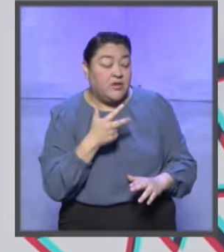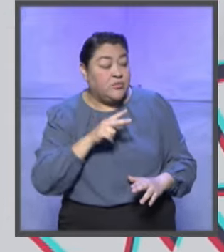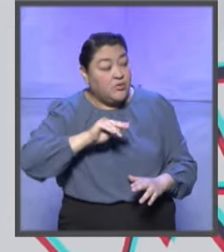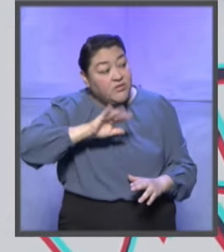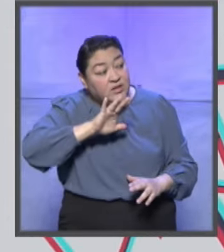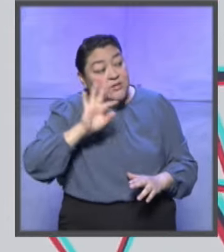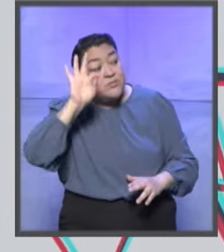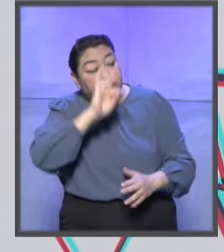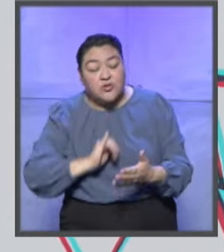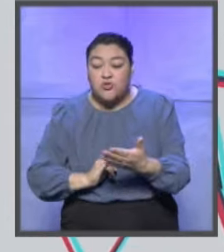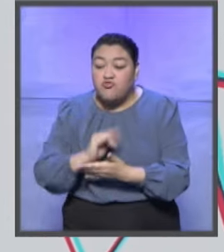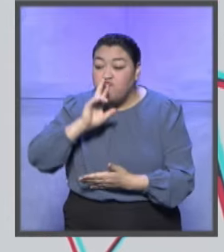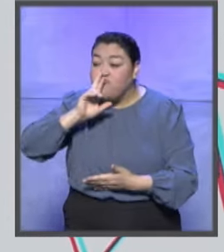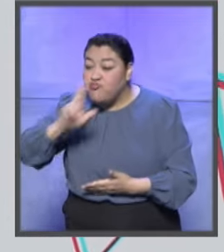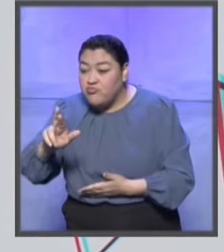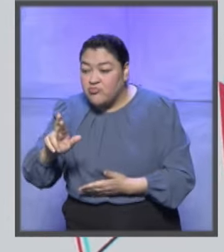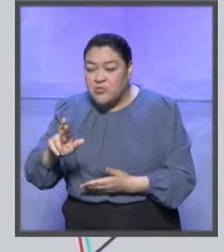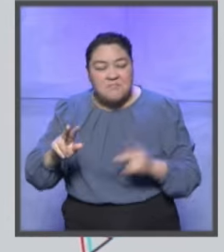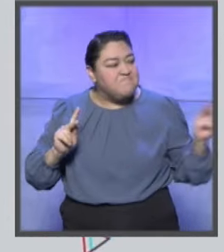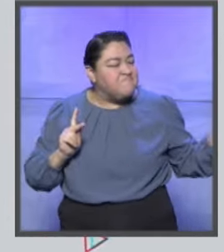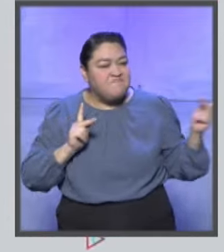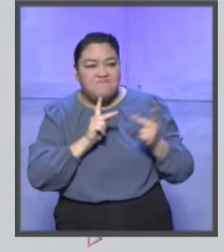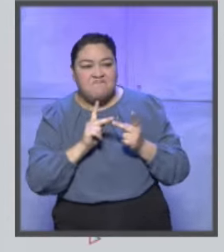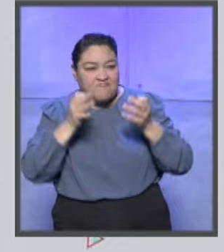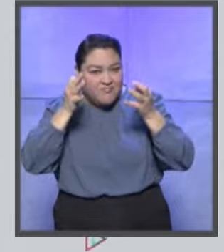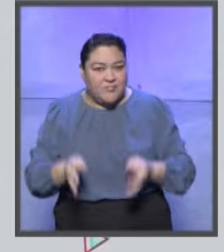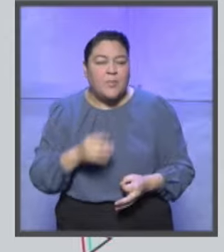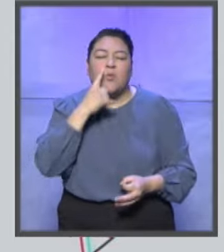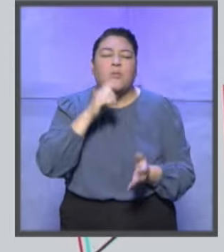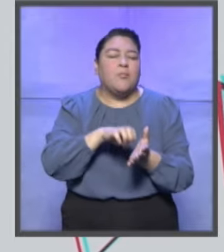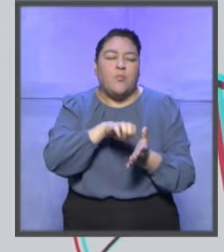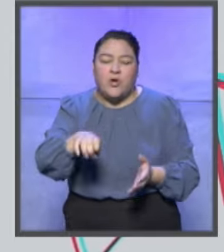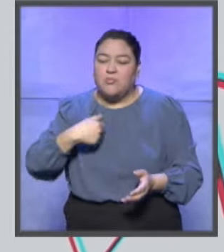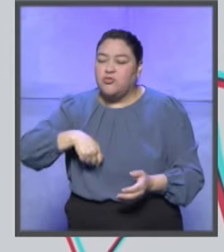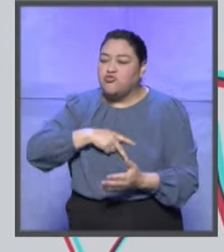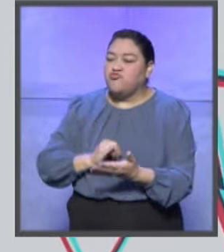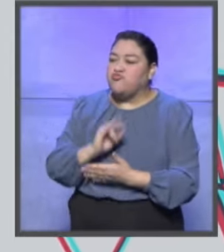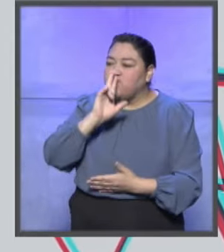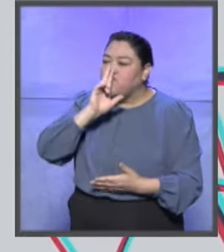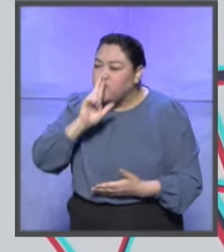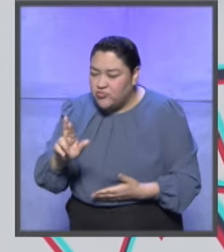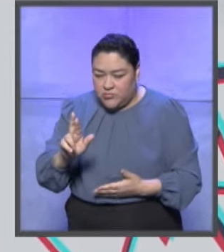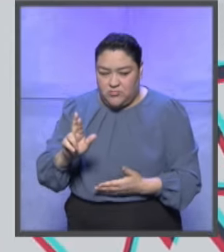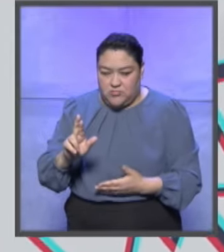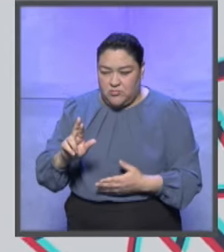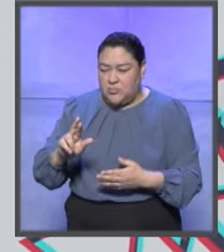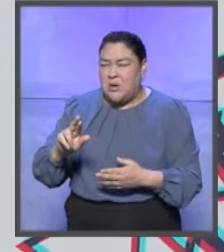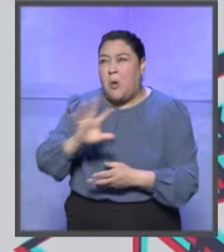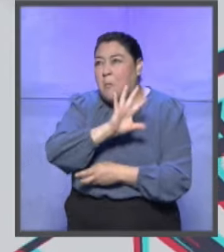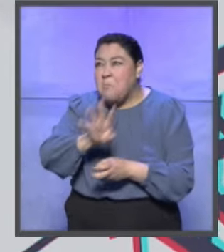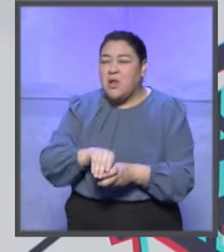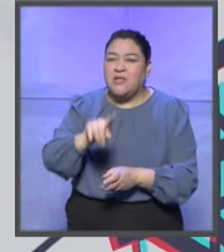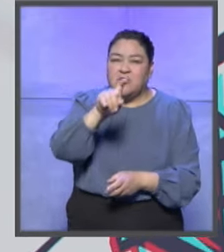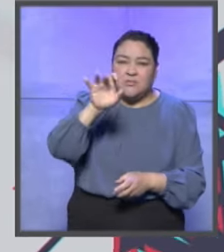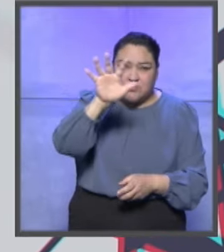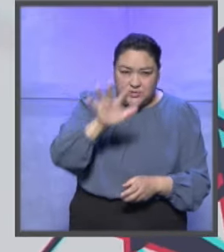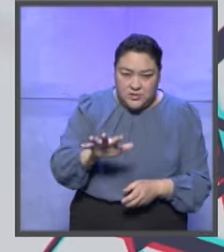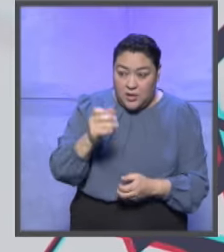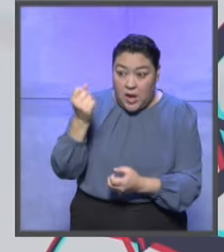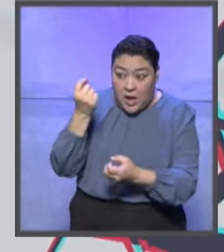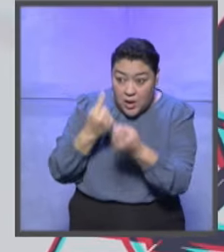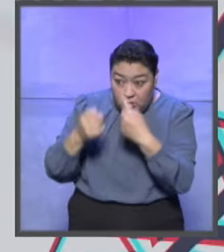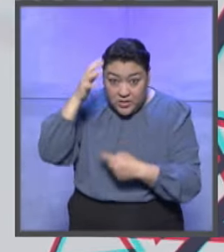confirmadas. Es decir, de su 100% de sentencias, cuando mucho, se debe de impugnar tal vez entre un 5 y un